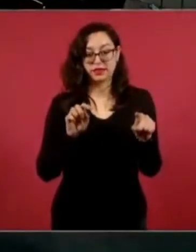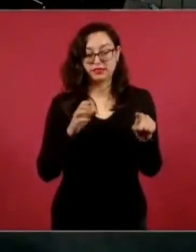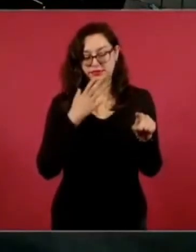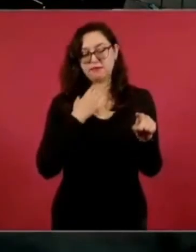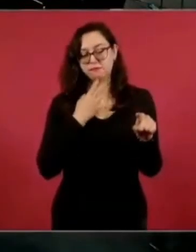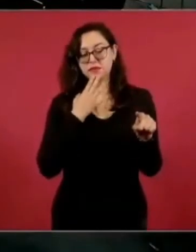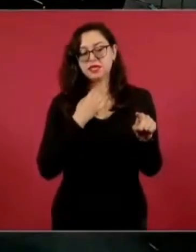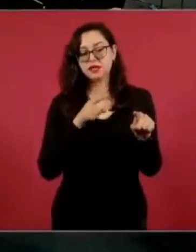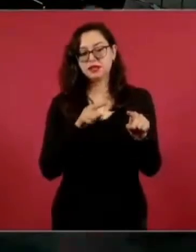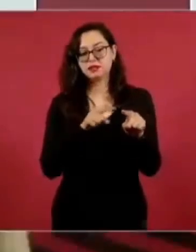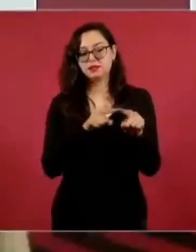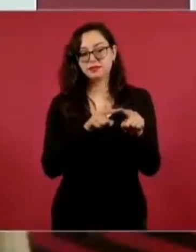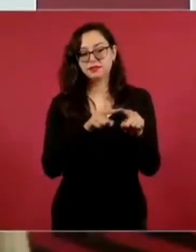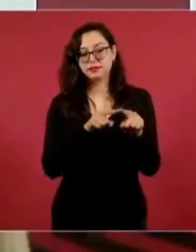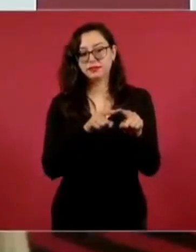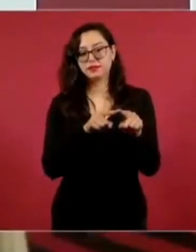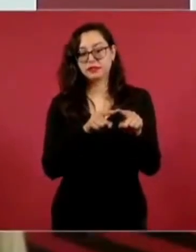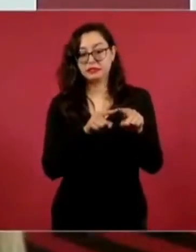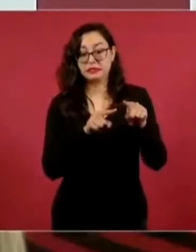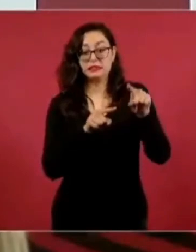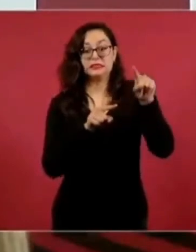Y aquí está Mazatlán, ¿no?